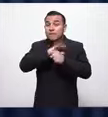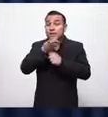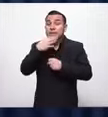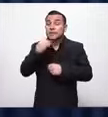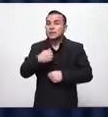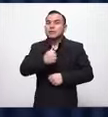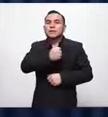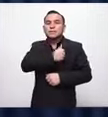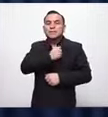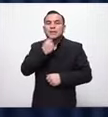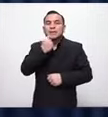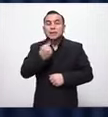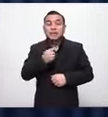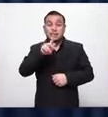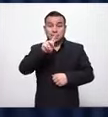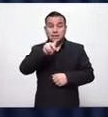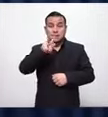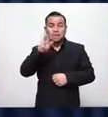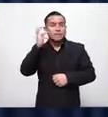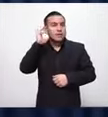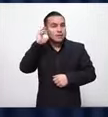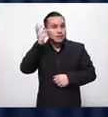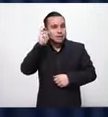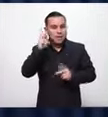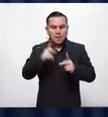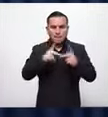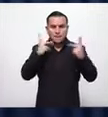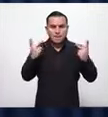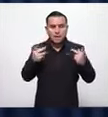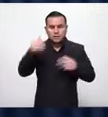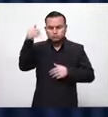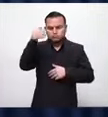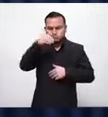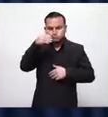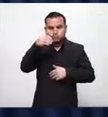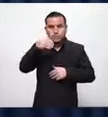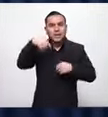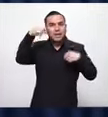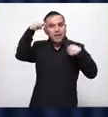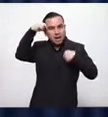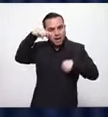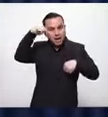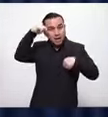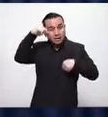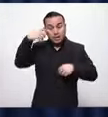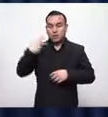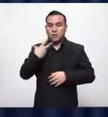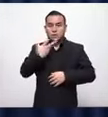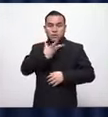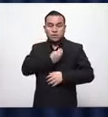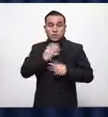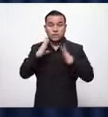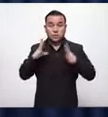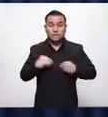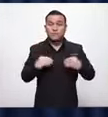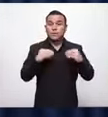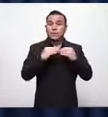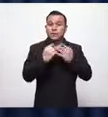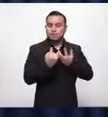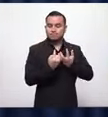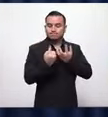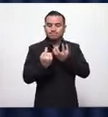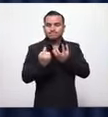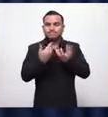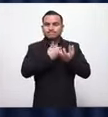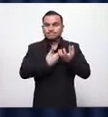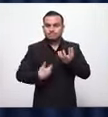responsabilidad de los medios de comunicación hacerlo. Nosotros como gobierno y el presidente Bukele encabezándonos